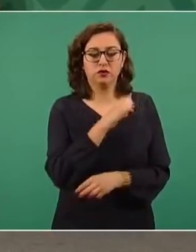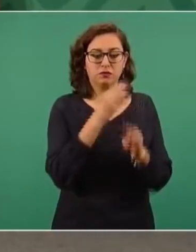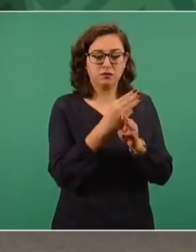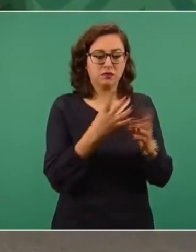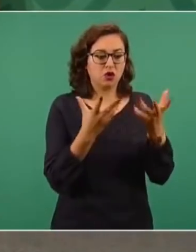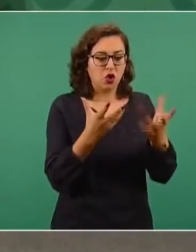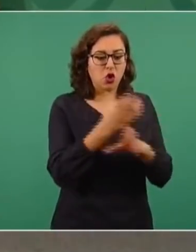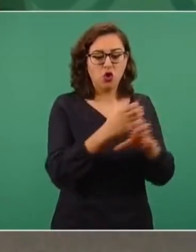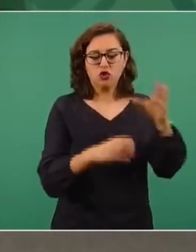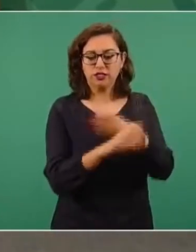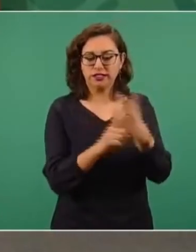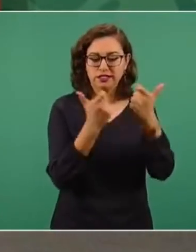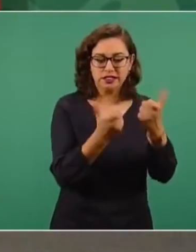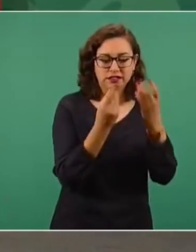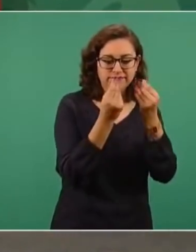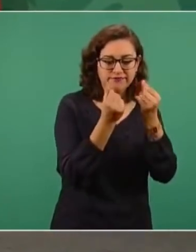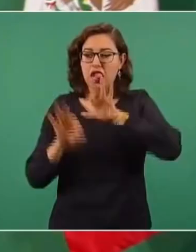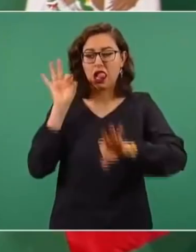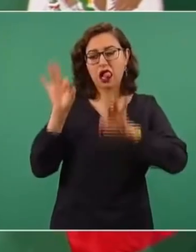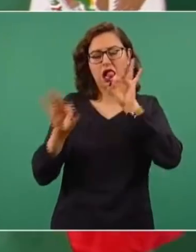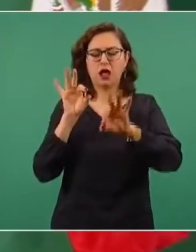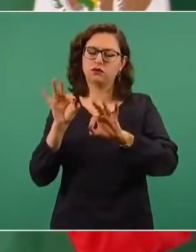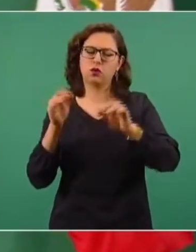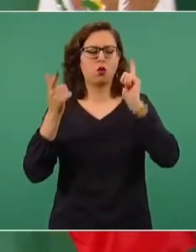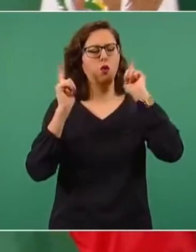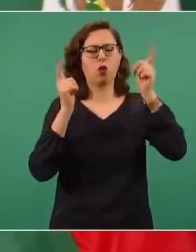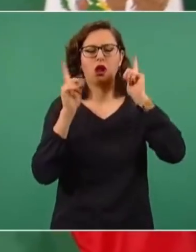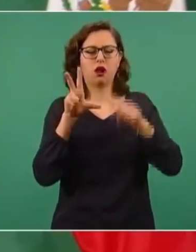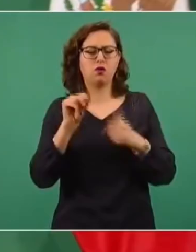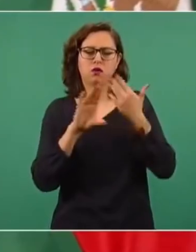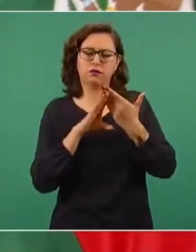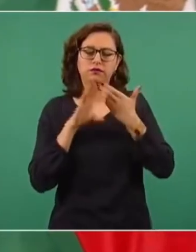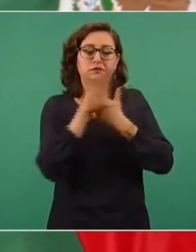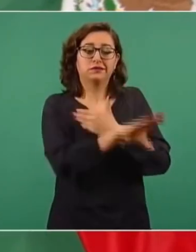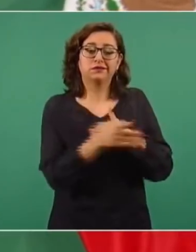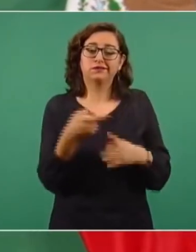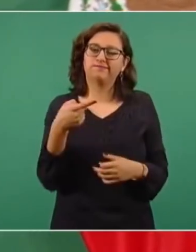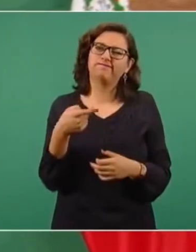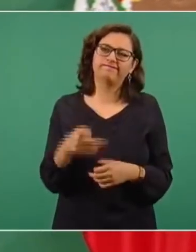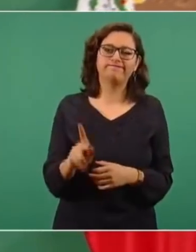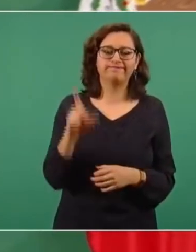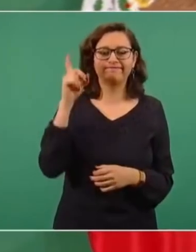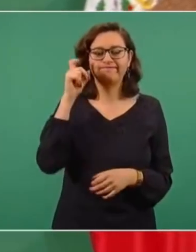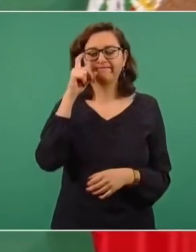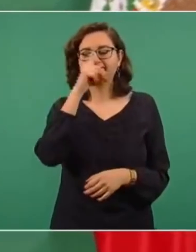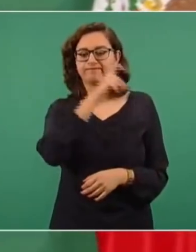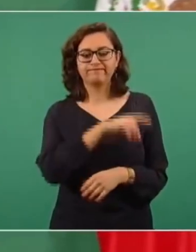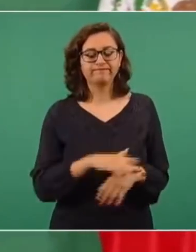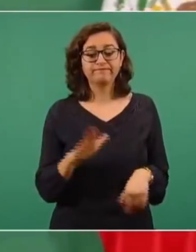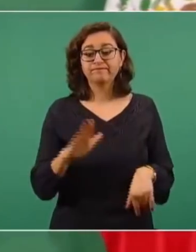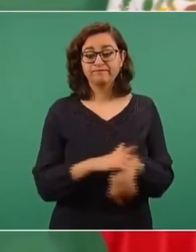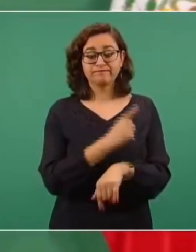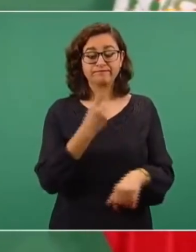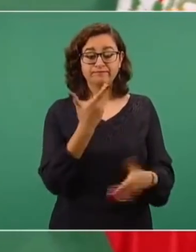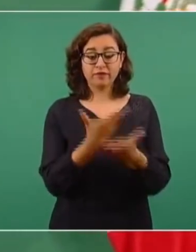material, porque son tiempos